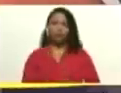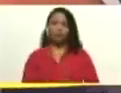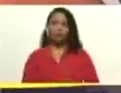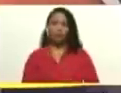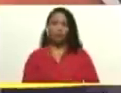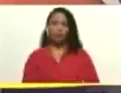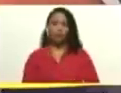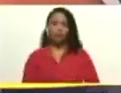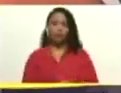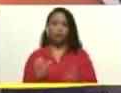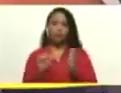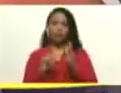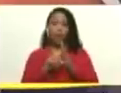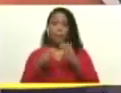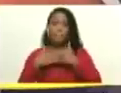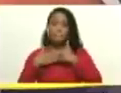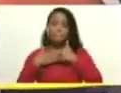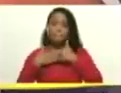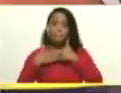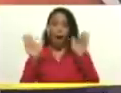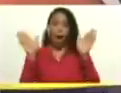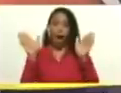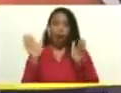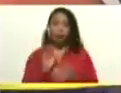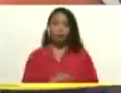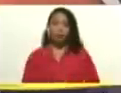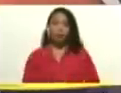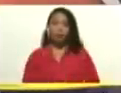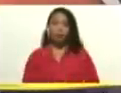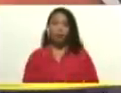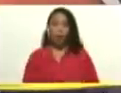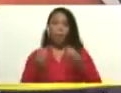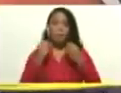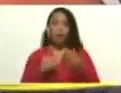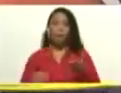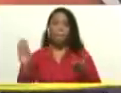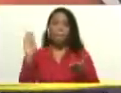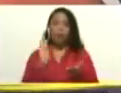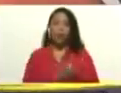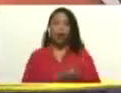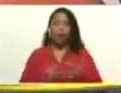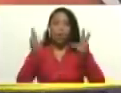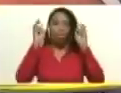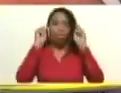donde se abrieron las compuertas para establecer en marco